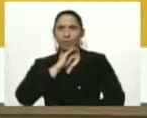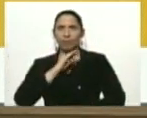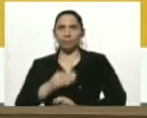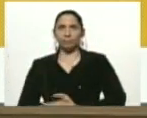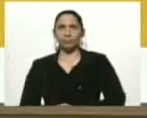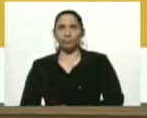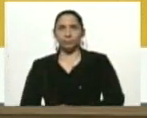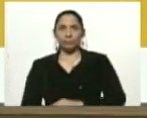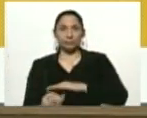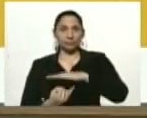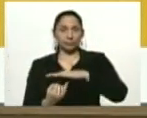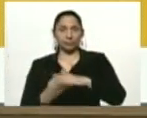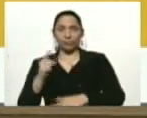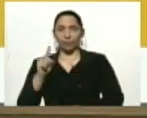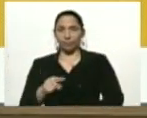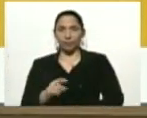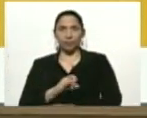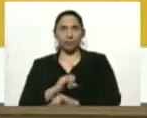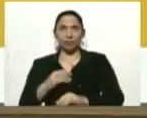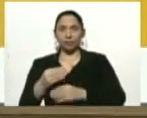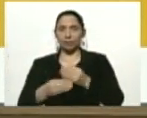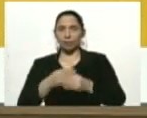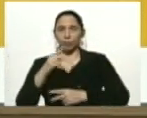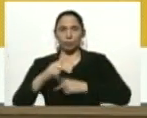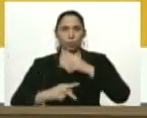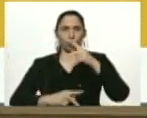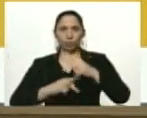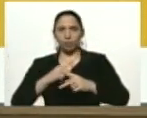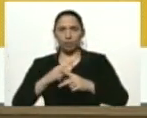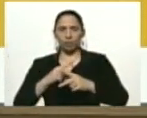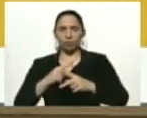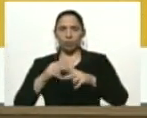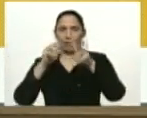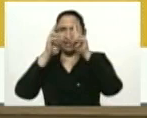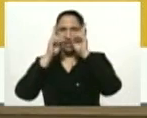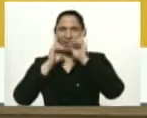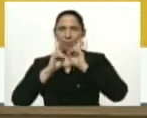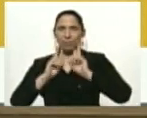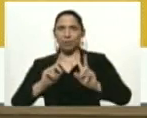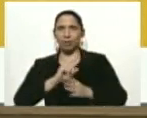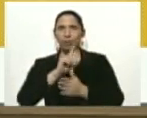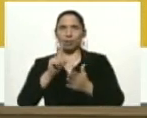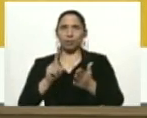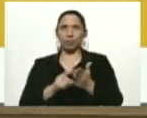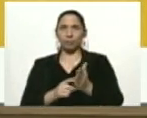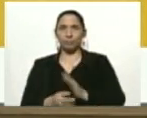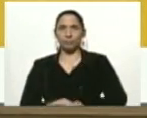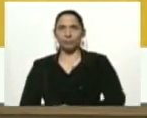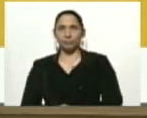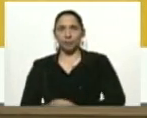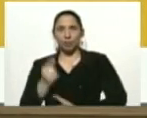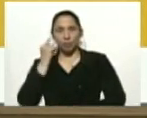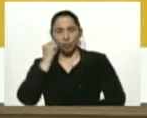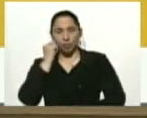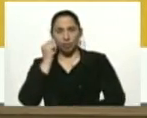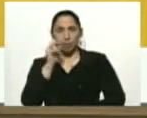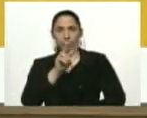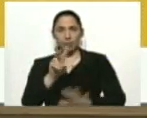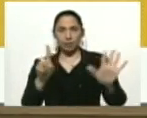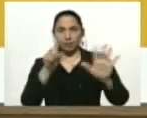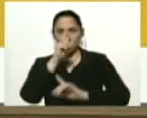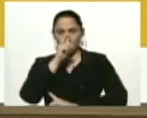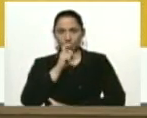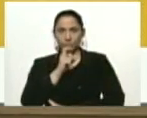esa institución también ya se hizo un proceso de desinfección importante. Bueno, esta es una mujer de 26 años